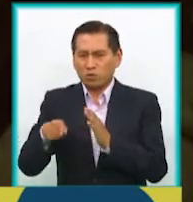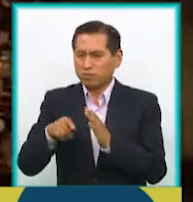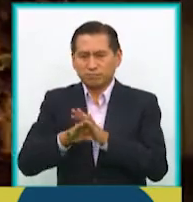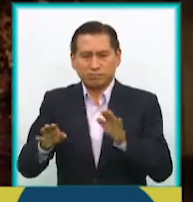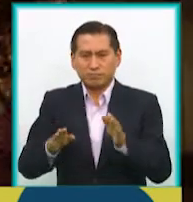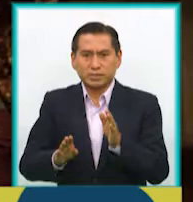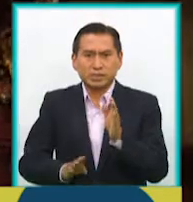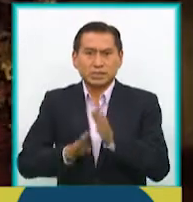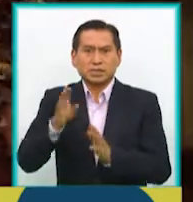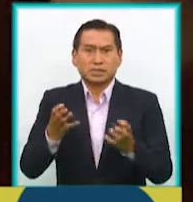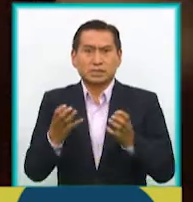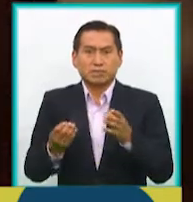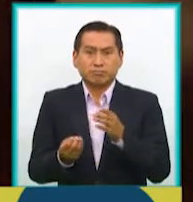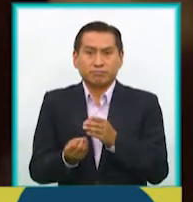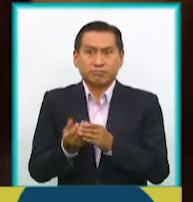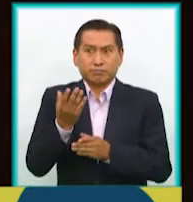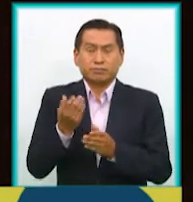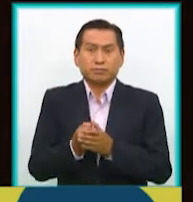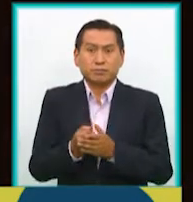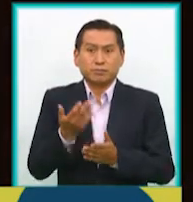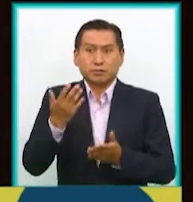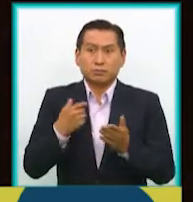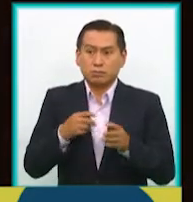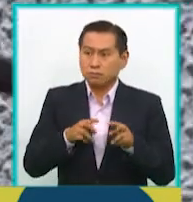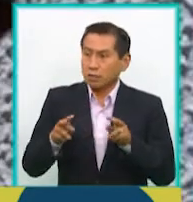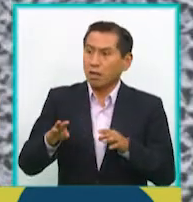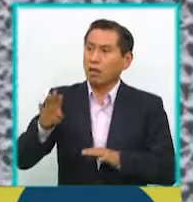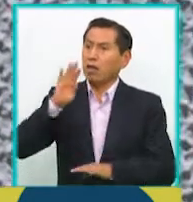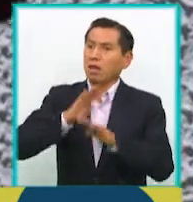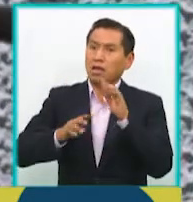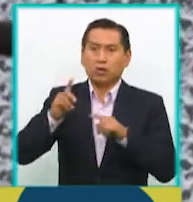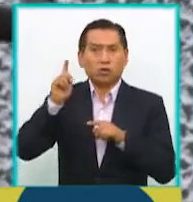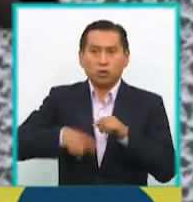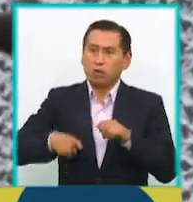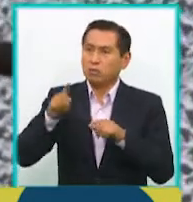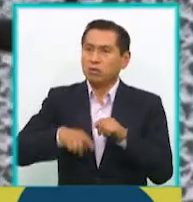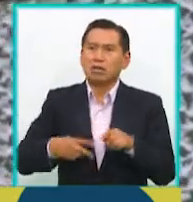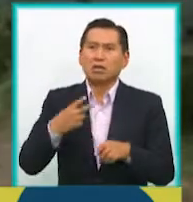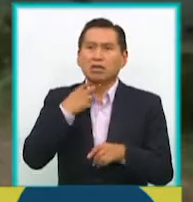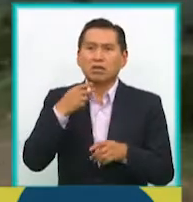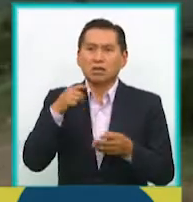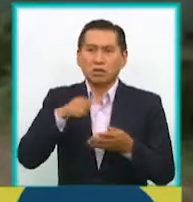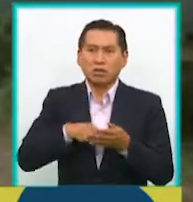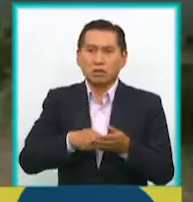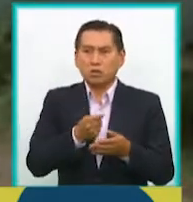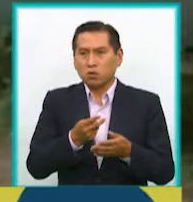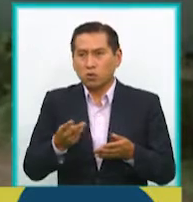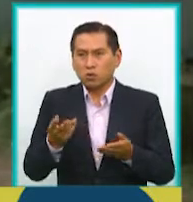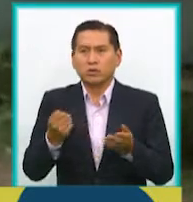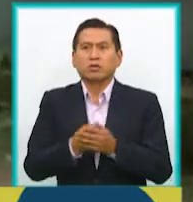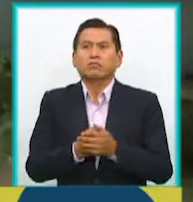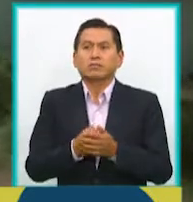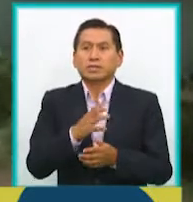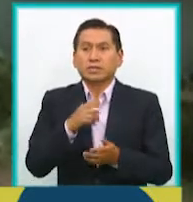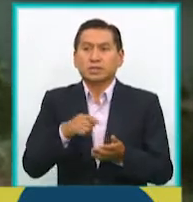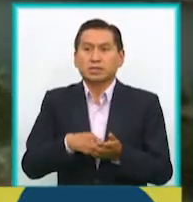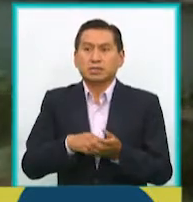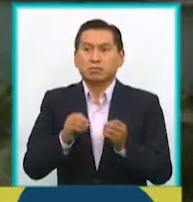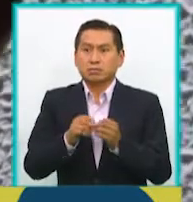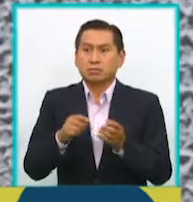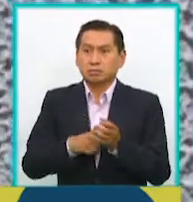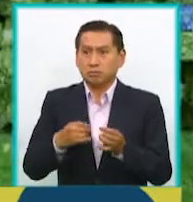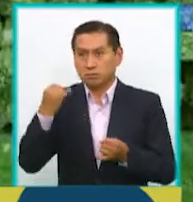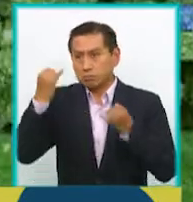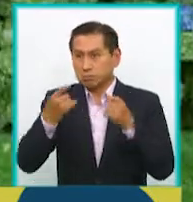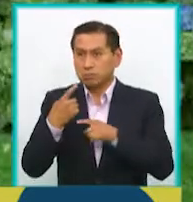y además encontrarte tal vez con frustraciones de no poder lograr, digamos, algún sueño, y de ahí a partir de eso replantearte